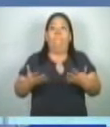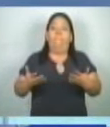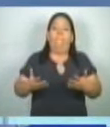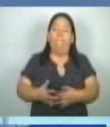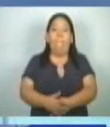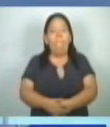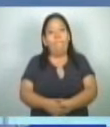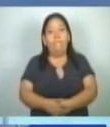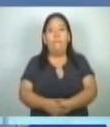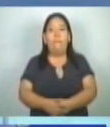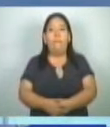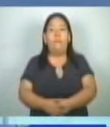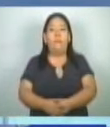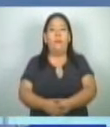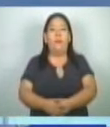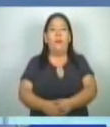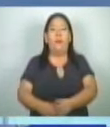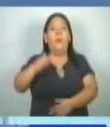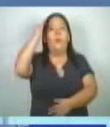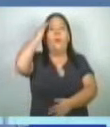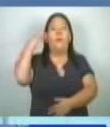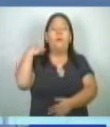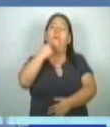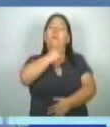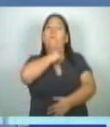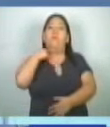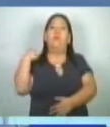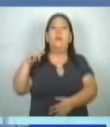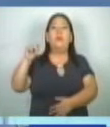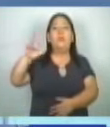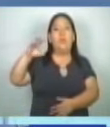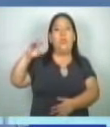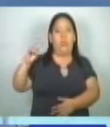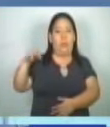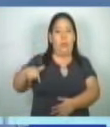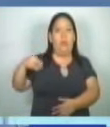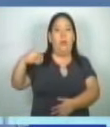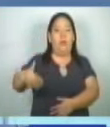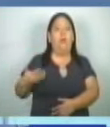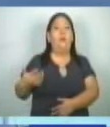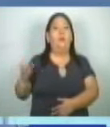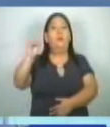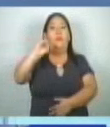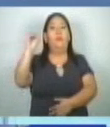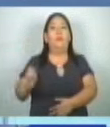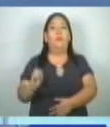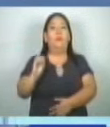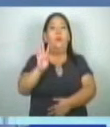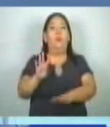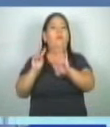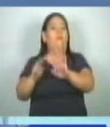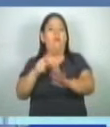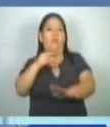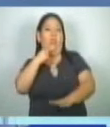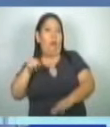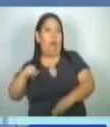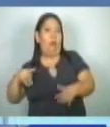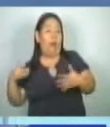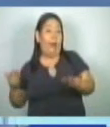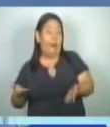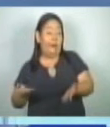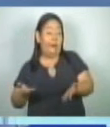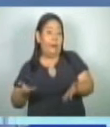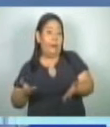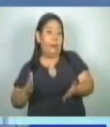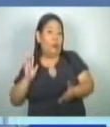Al menos 30 feminicidios han sido perpetrados durante este año. El 47% de casos fueron cometidos por